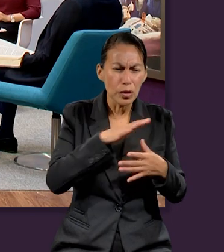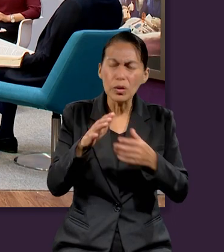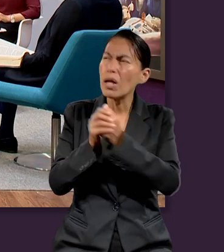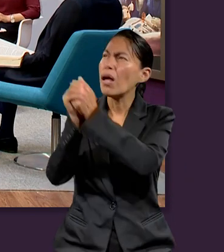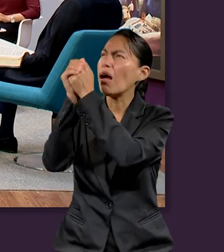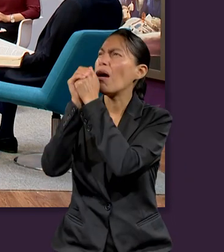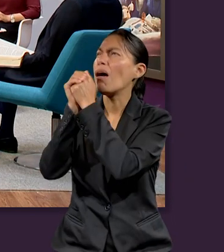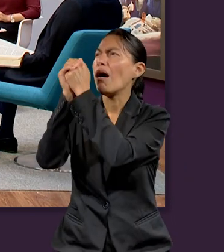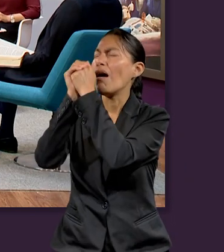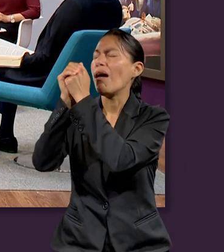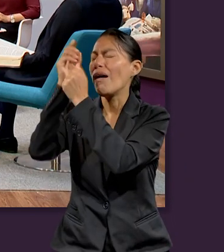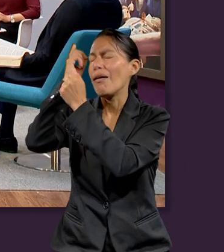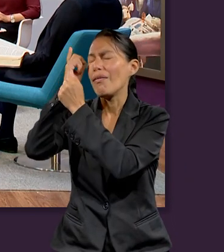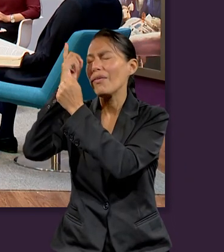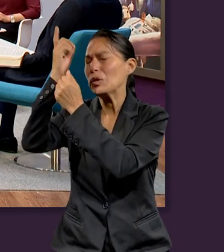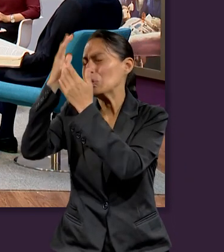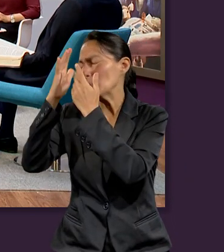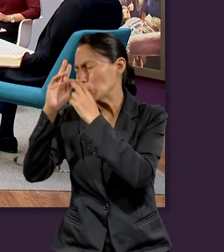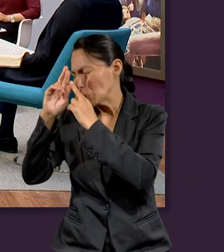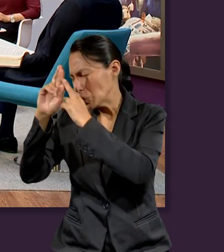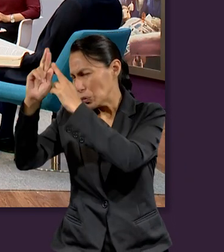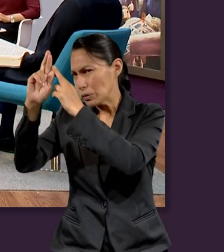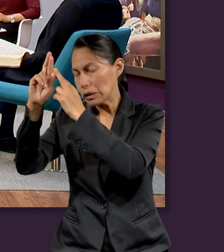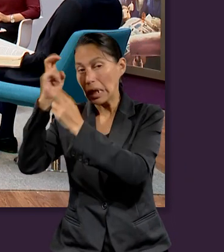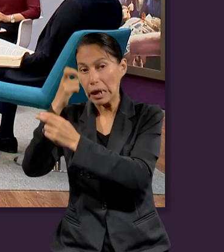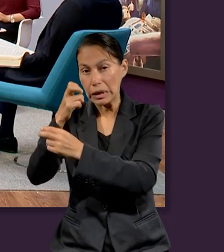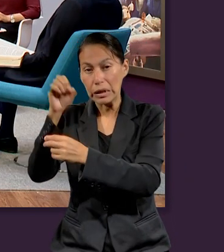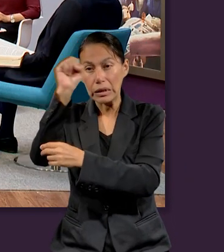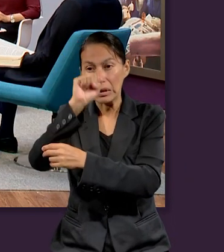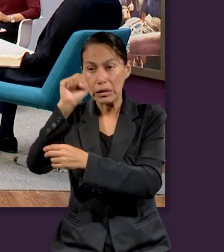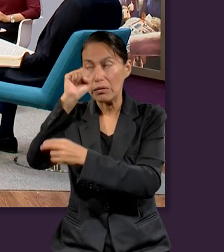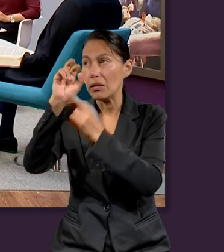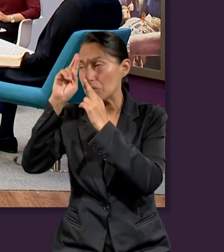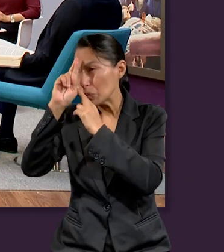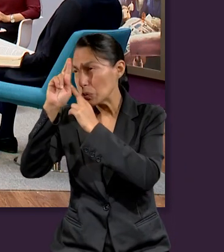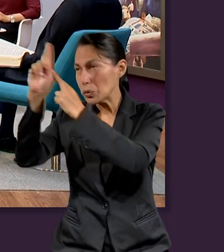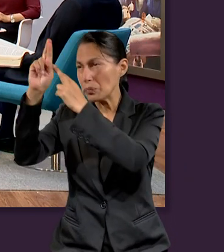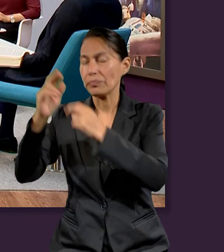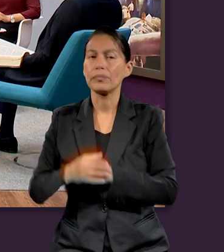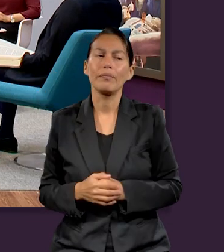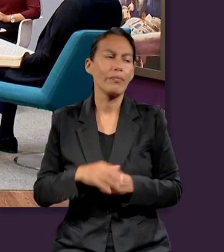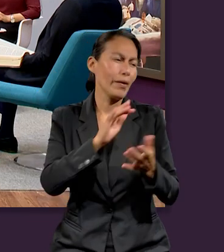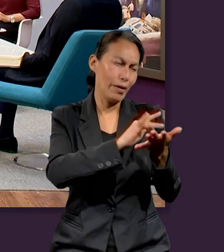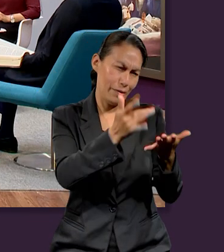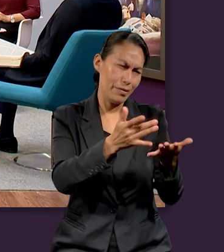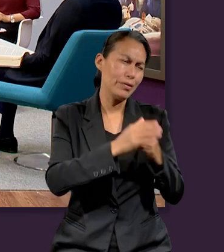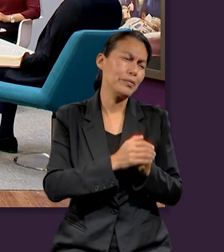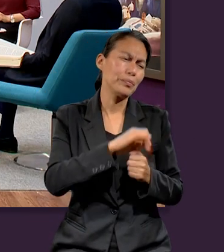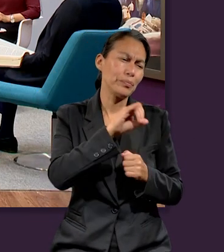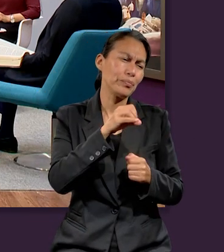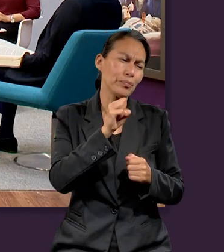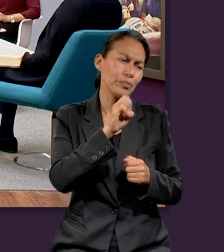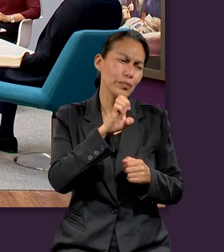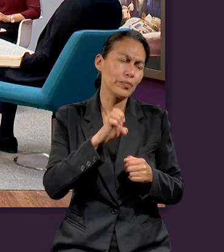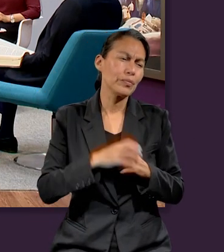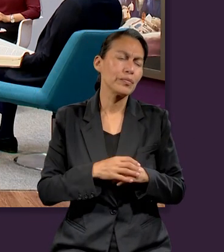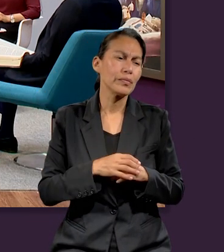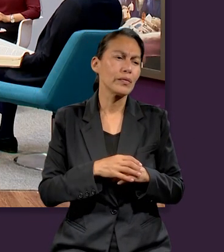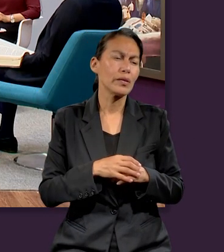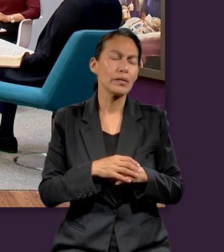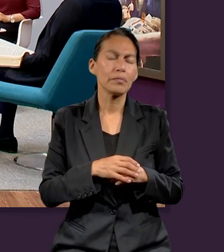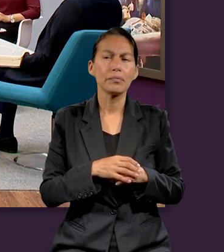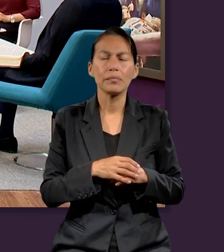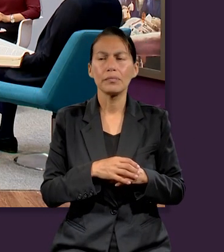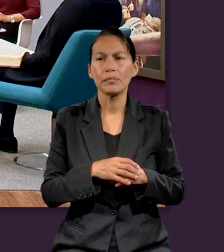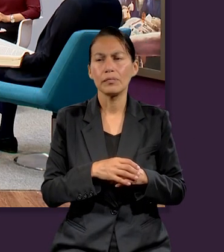Entonces vemos que la señal distintiva entre los que adoran a Dios, de sus criaturas, son los que guardan el sábado. Excelente,